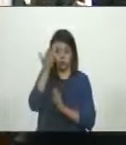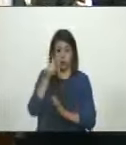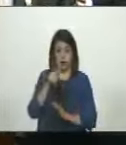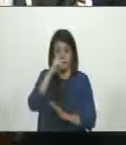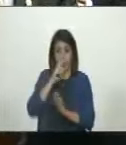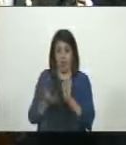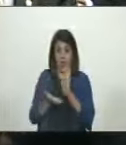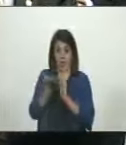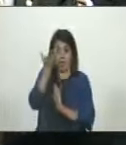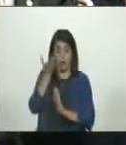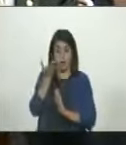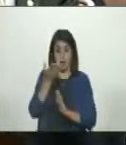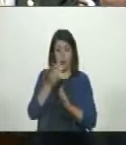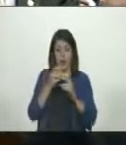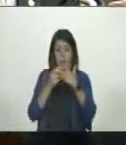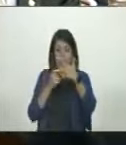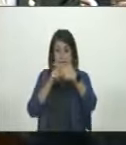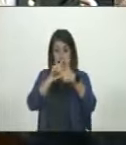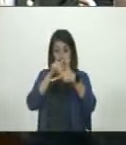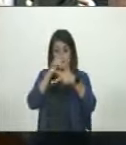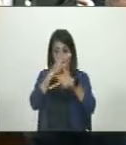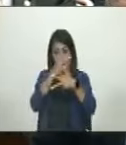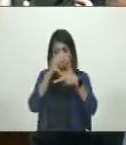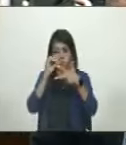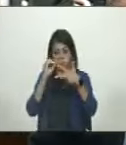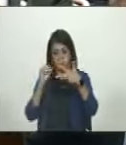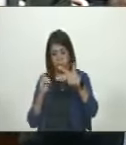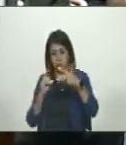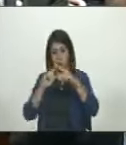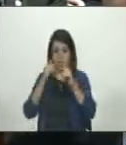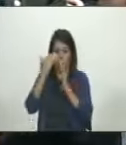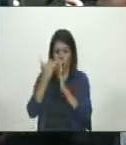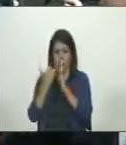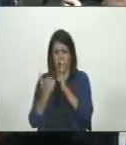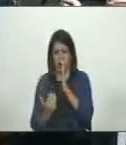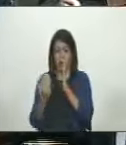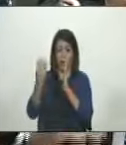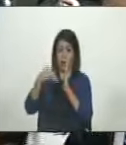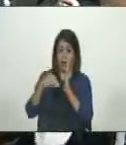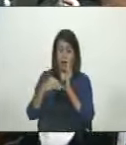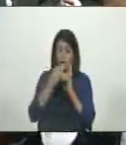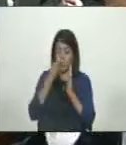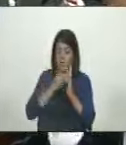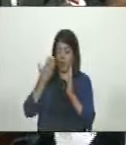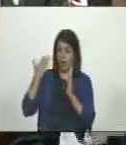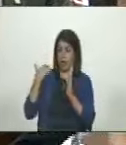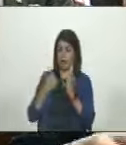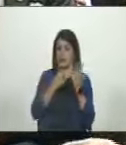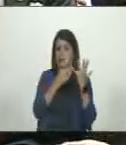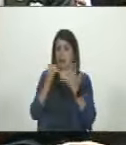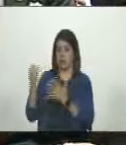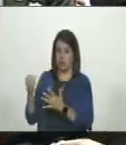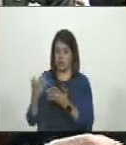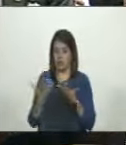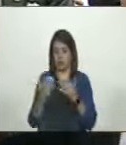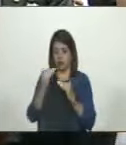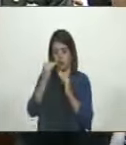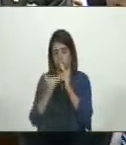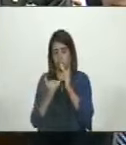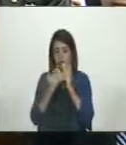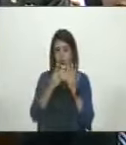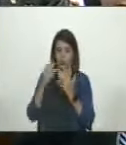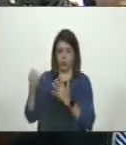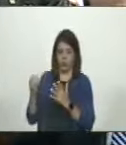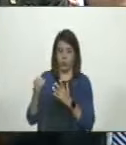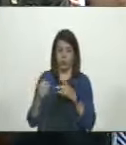año. Sigue siendo una inflación de tres dígitos, pero la hemos bajado a un tercio de lo que estaba originalmente. Nosotros